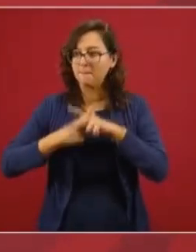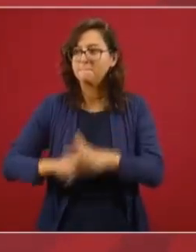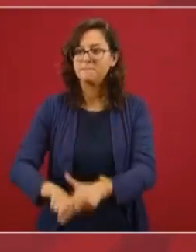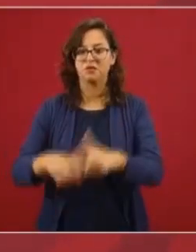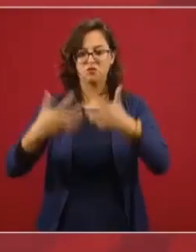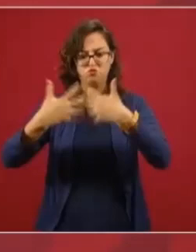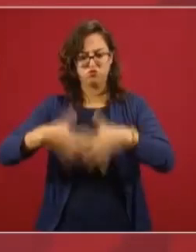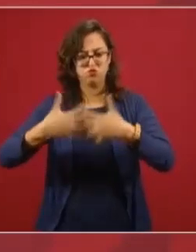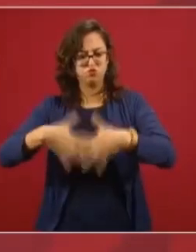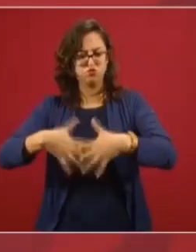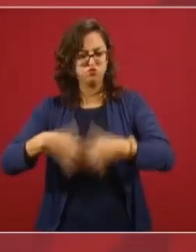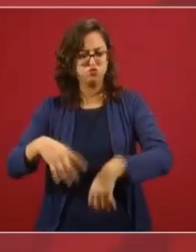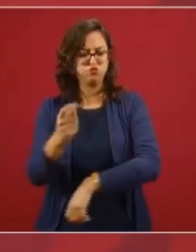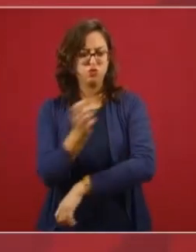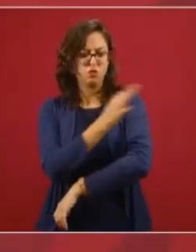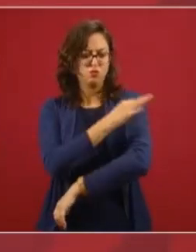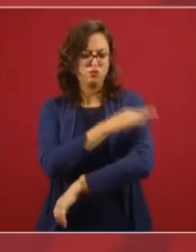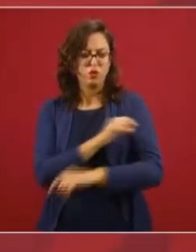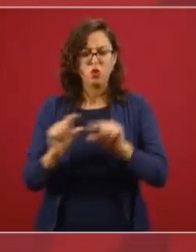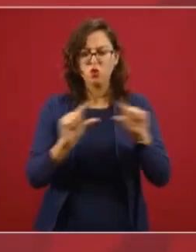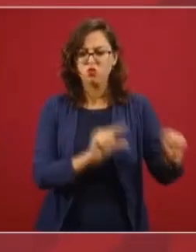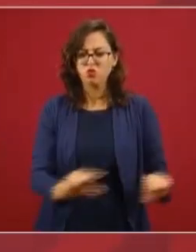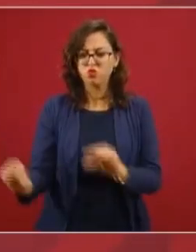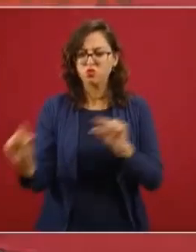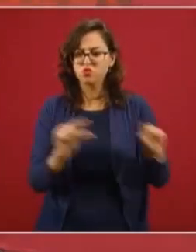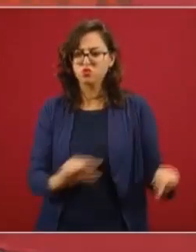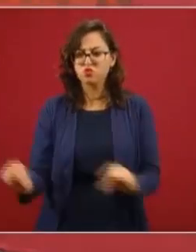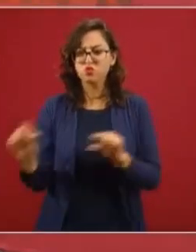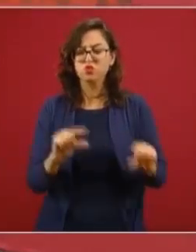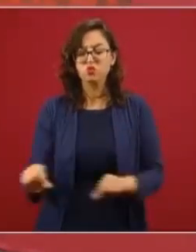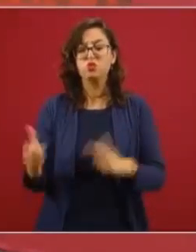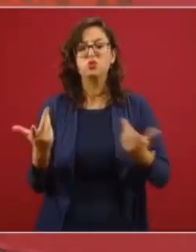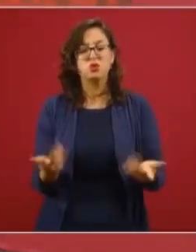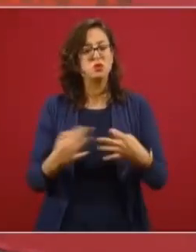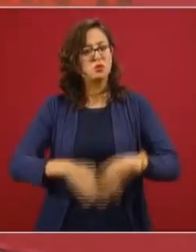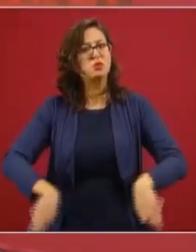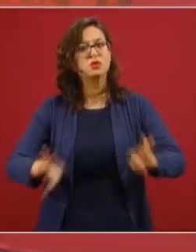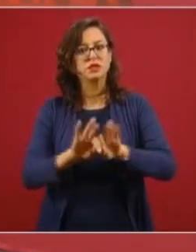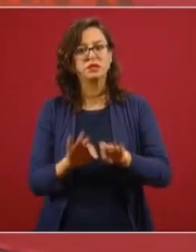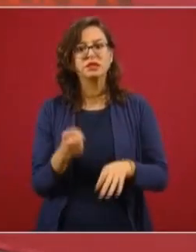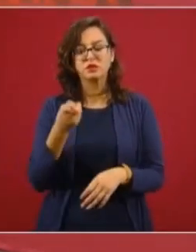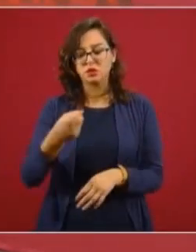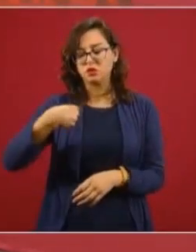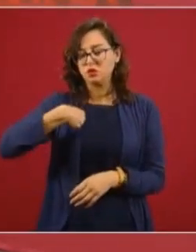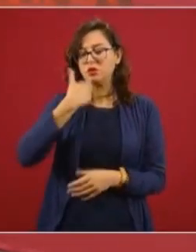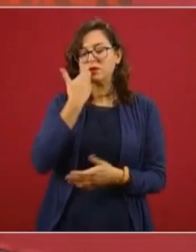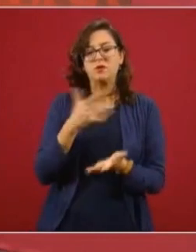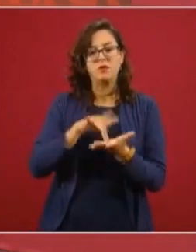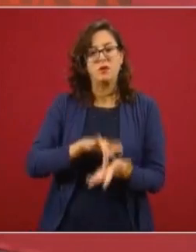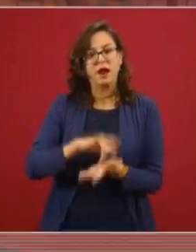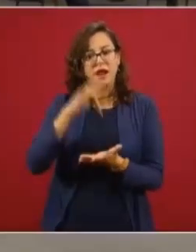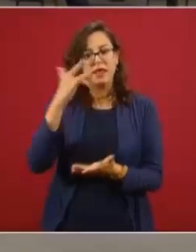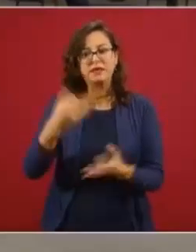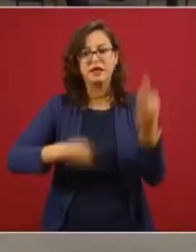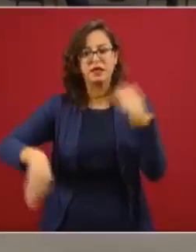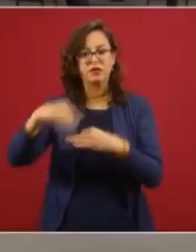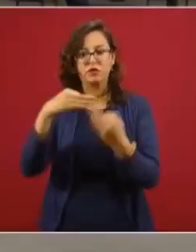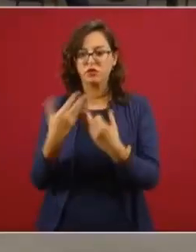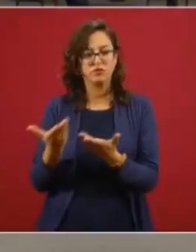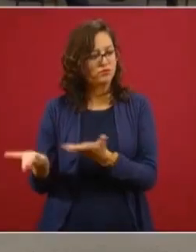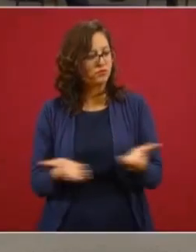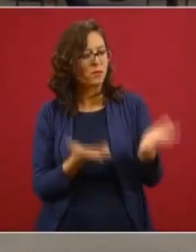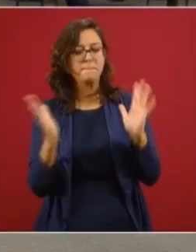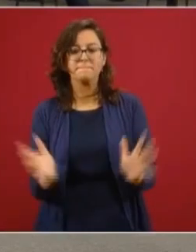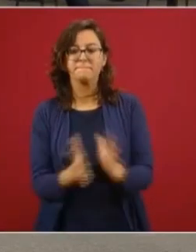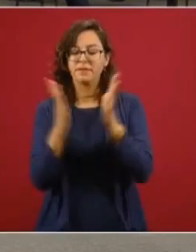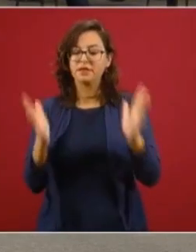Y esa es la noticia, y es una gran noticia para México. Yo quiero agradecerles muchísimo a todos los que han participado, y con esto, una vez dicho esto,